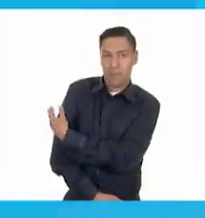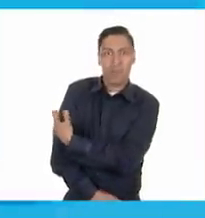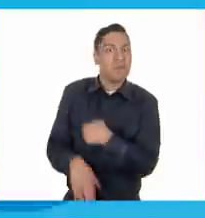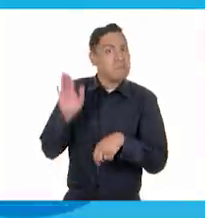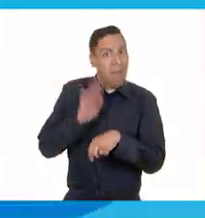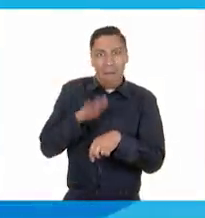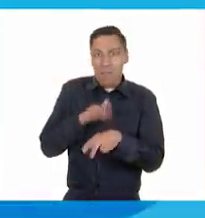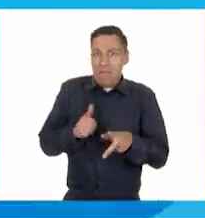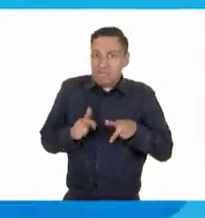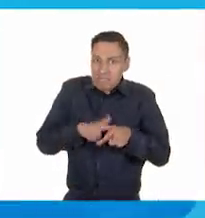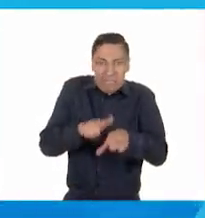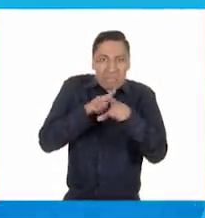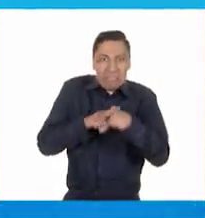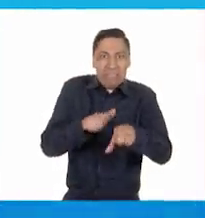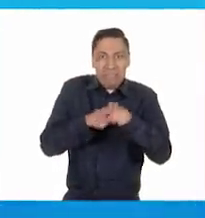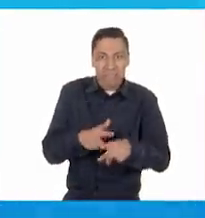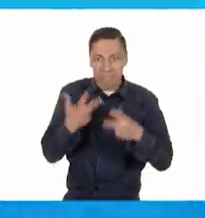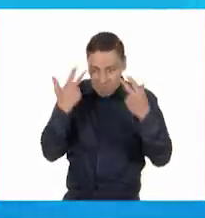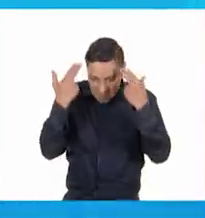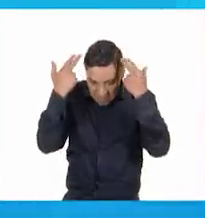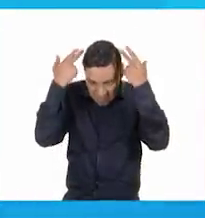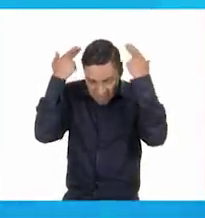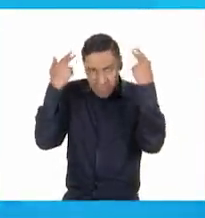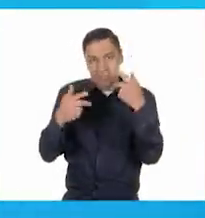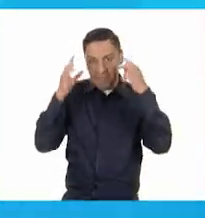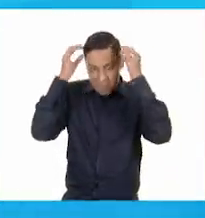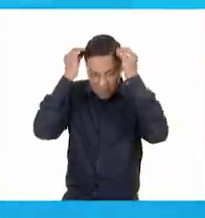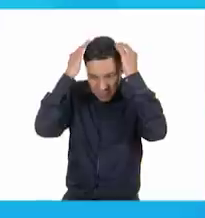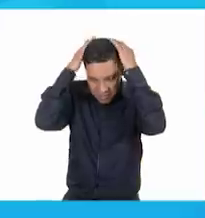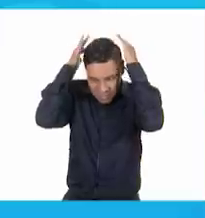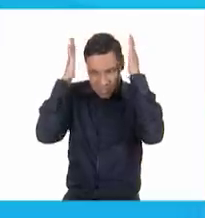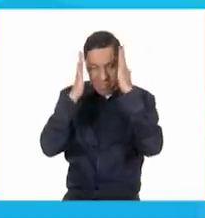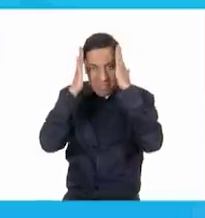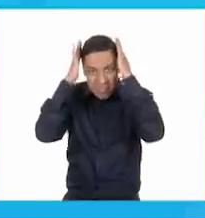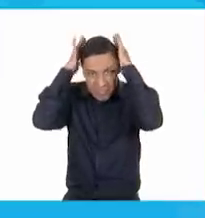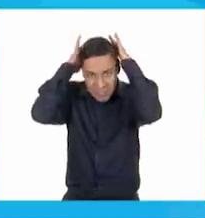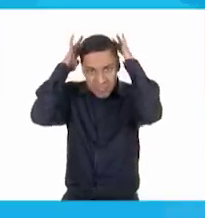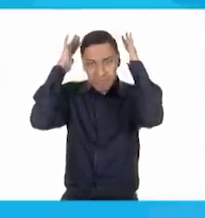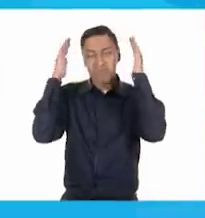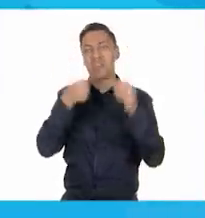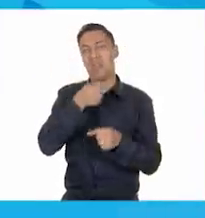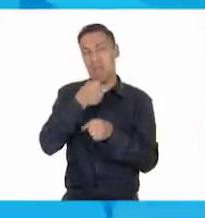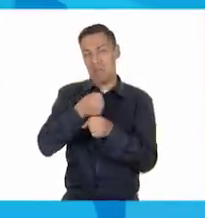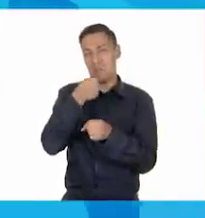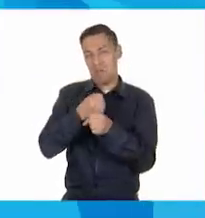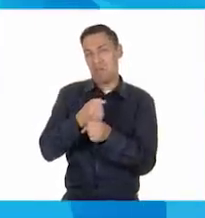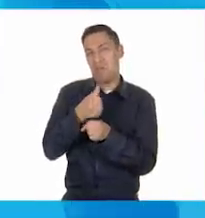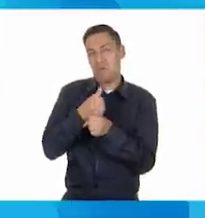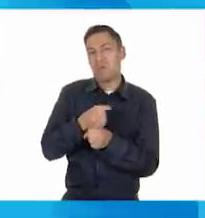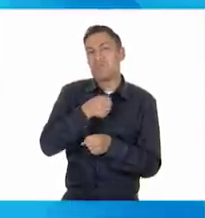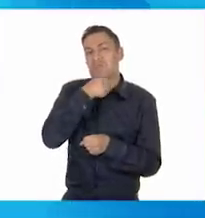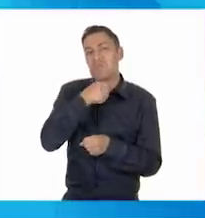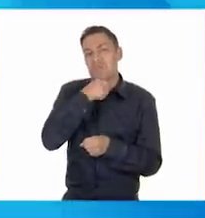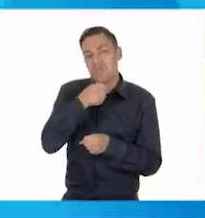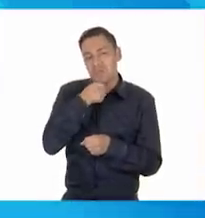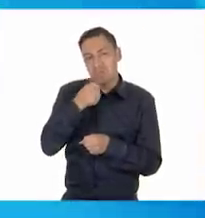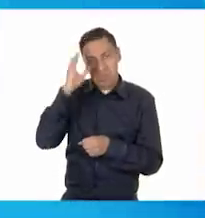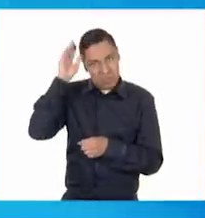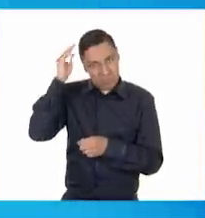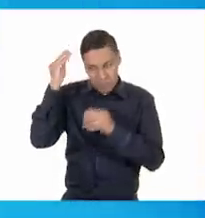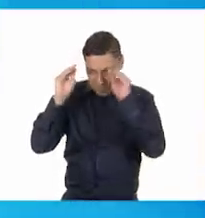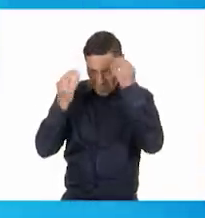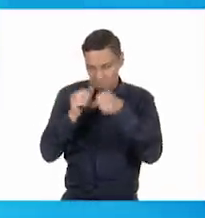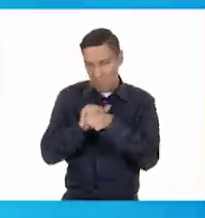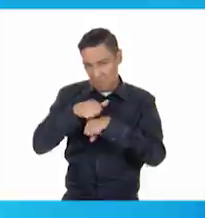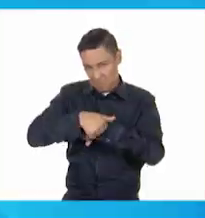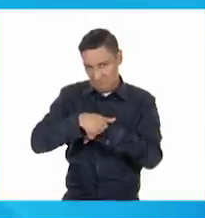El abuelo de María se le ha caído el pelo en parte. Pero le sigue creciendo por ambos lados